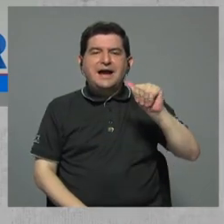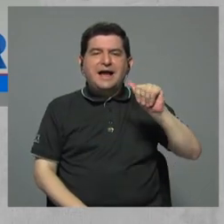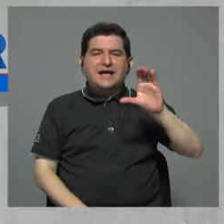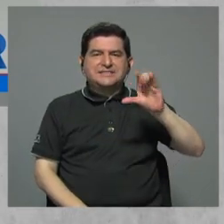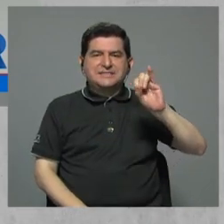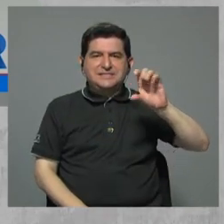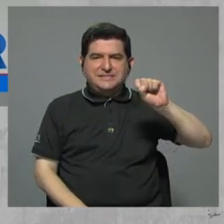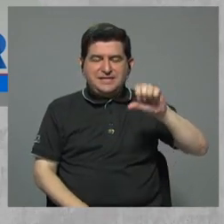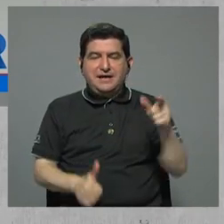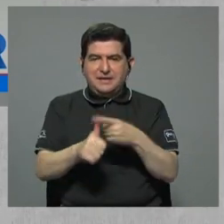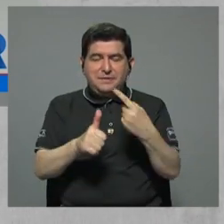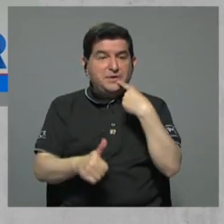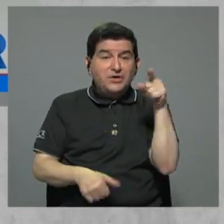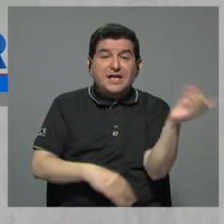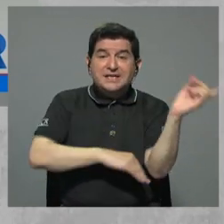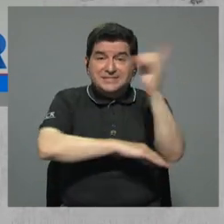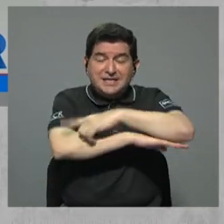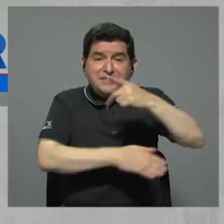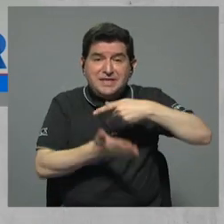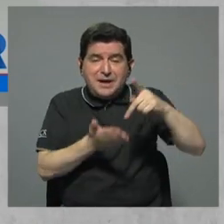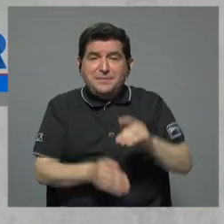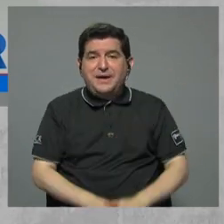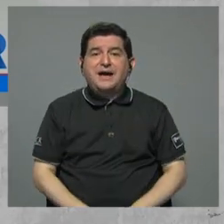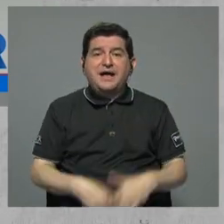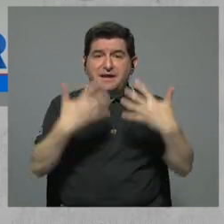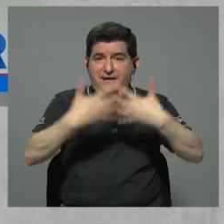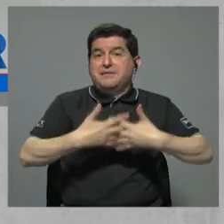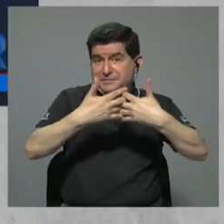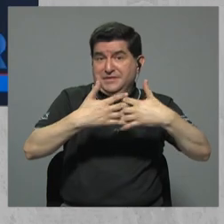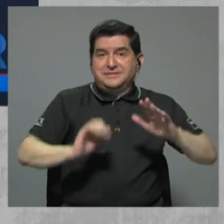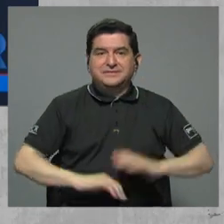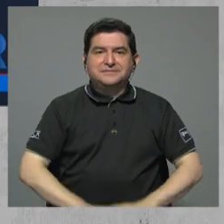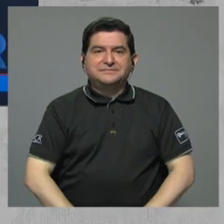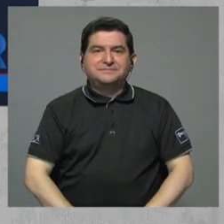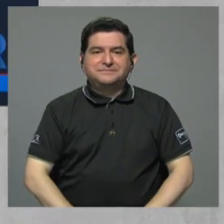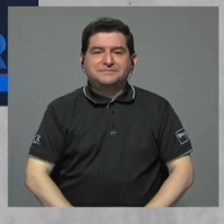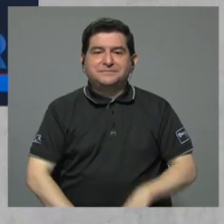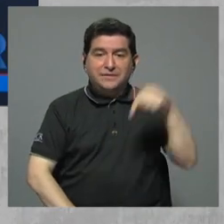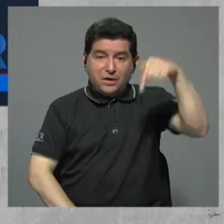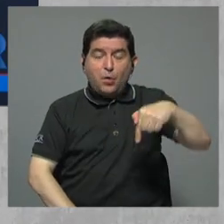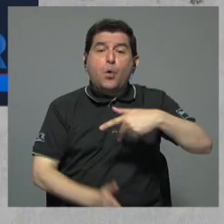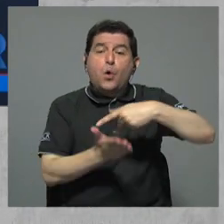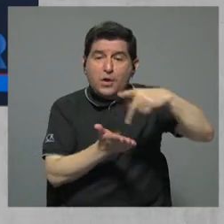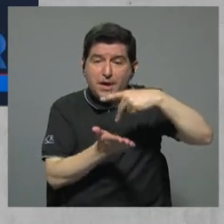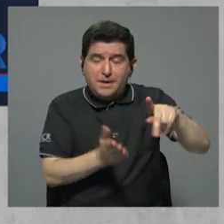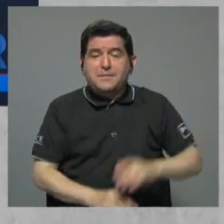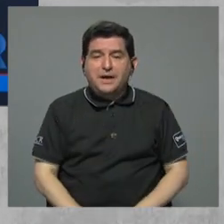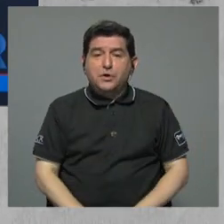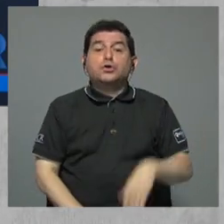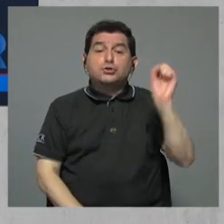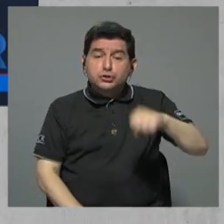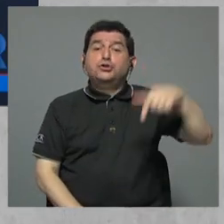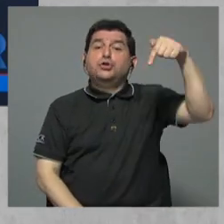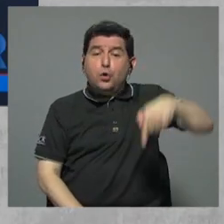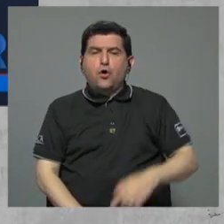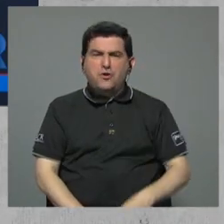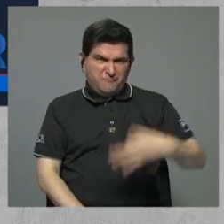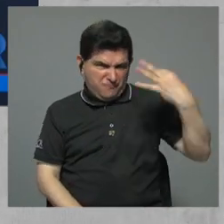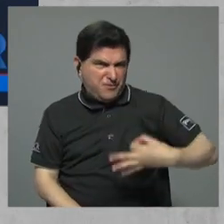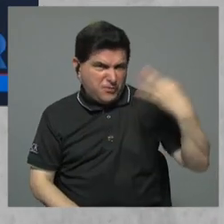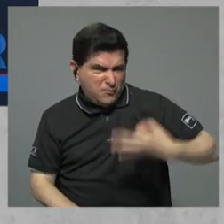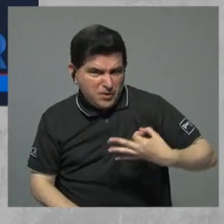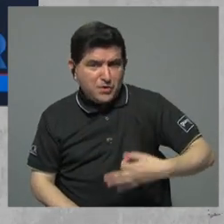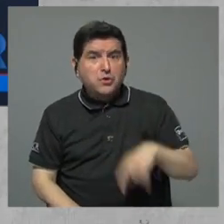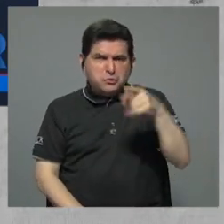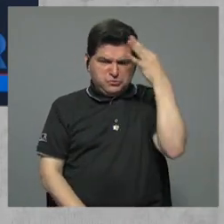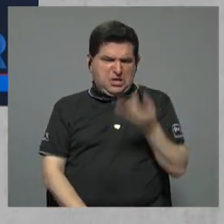donde el primero informa que ese día pagarían las facturas de la compañía. Hoy le queda el pago. ¿Hoy queda? Sí. De fijo, de fijo.